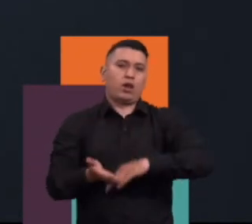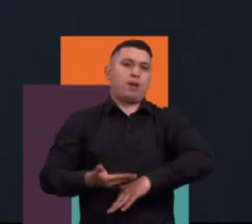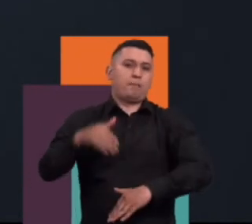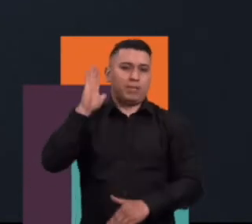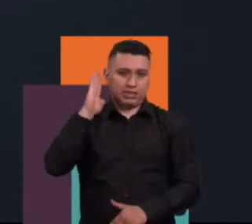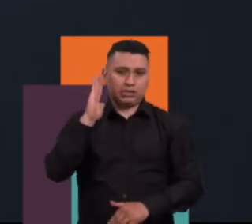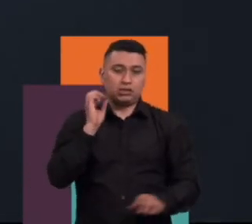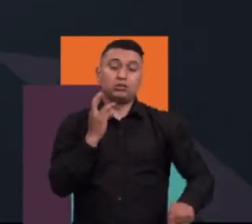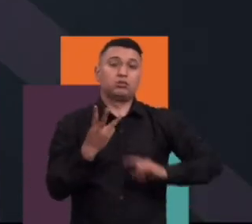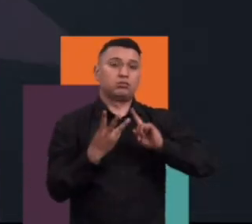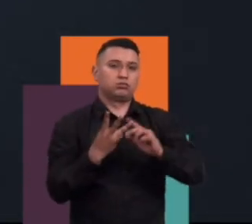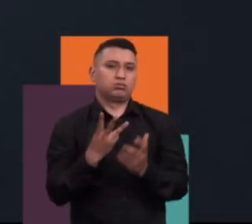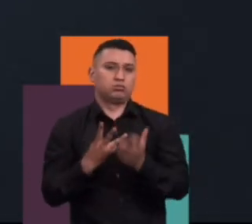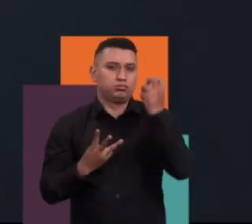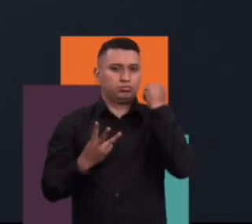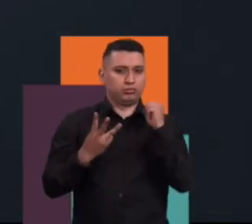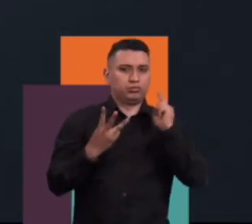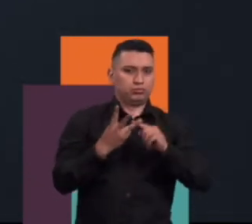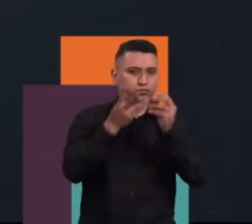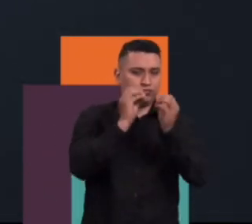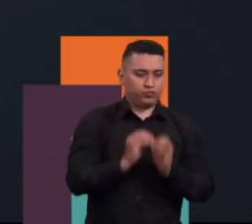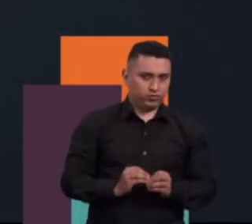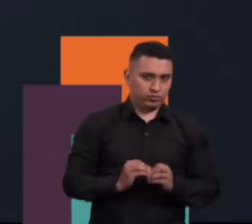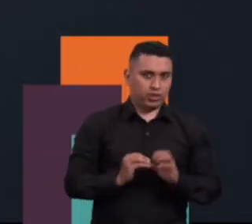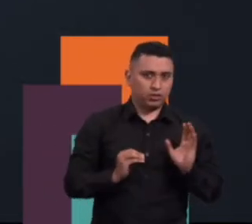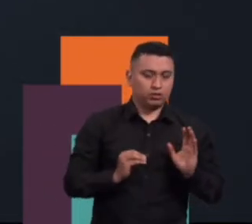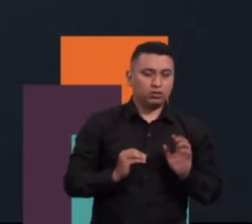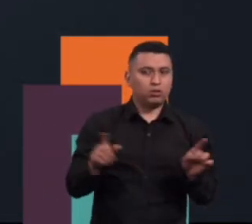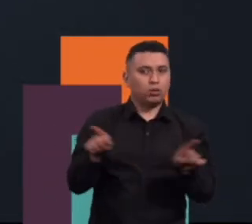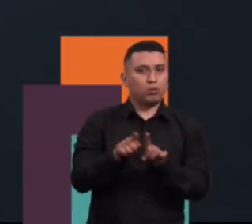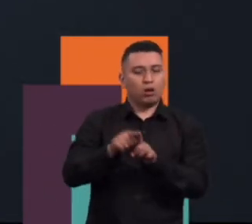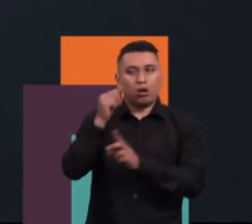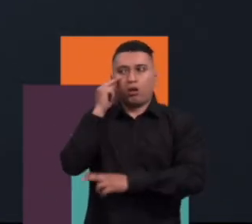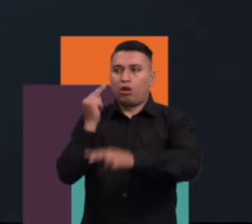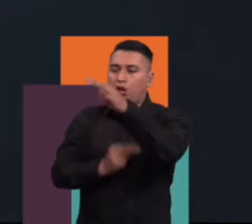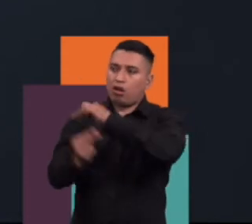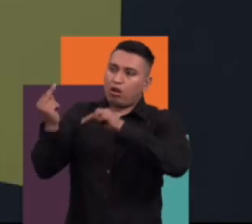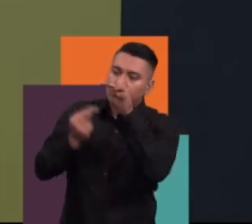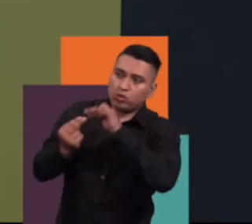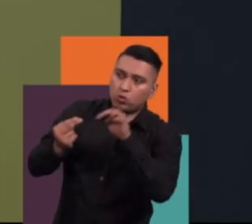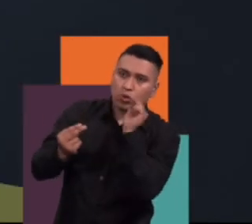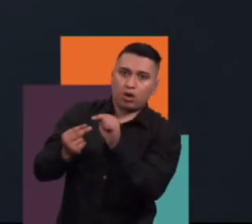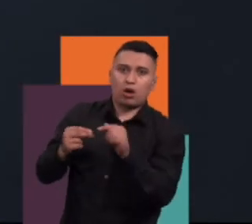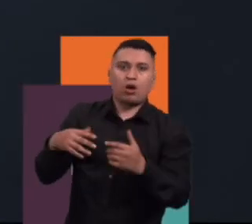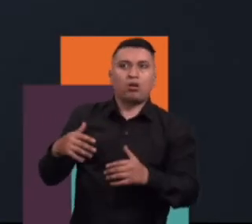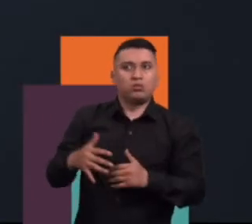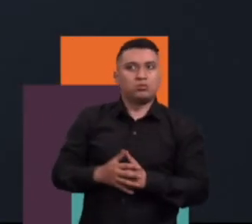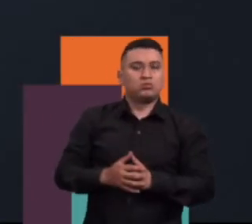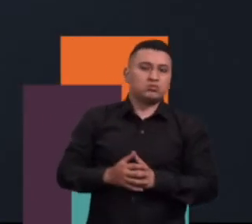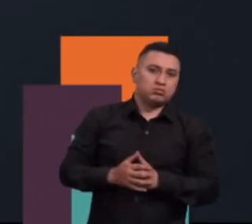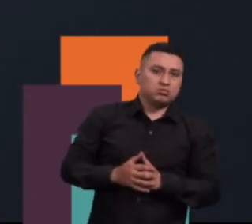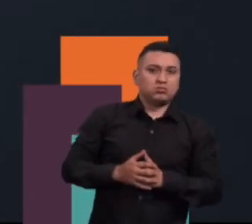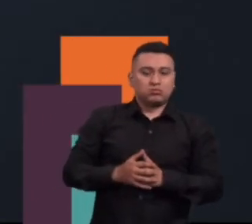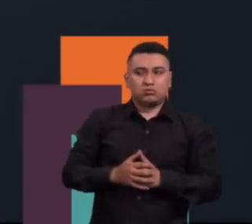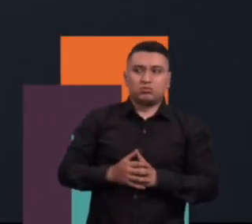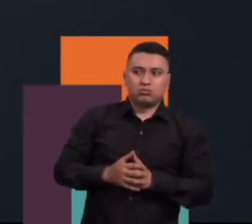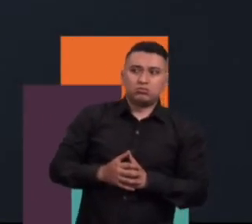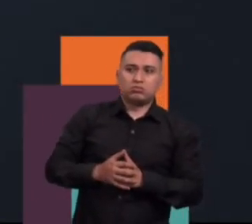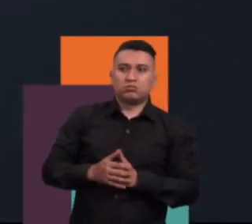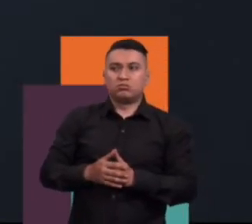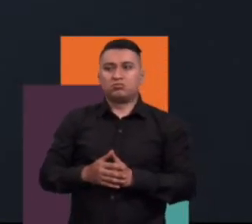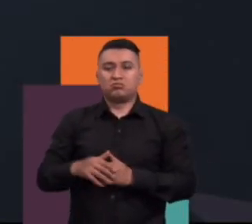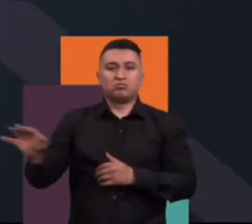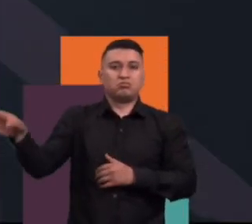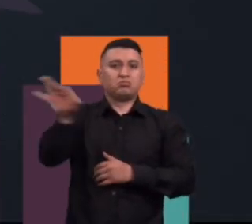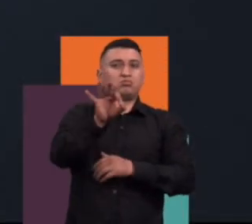lo natural y en el geográfico que hacen mirar la aventura como algo